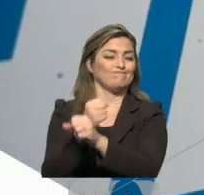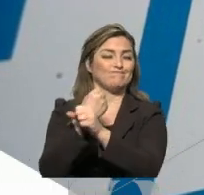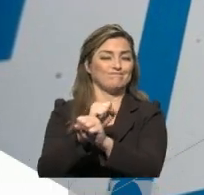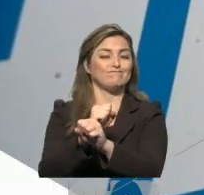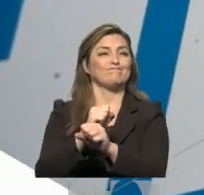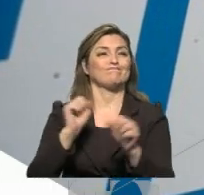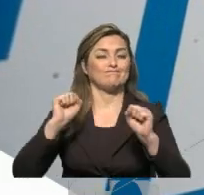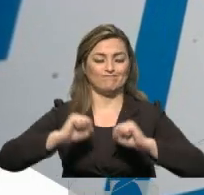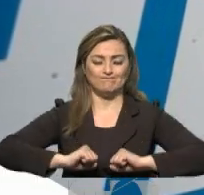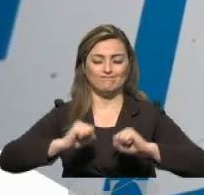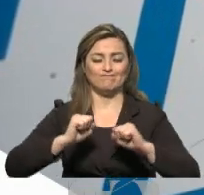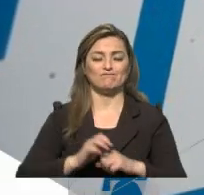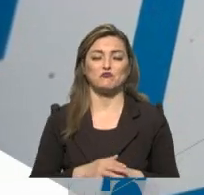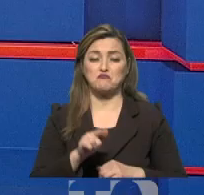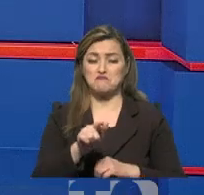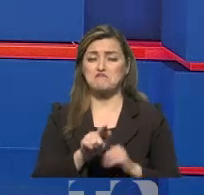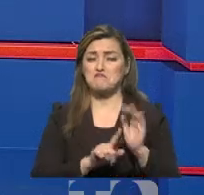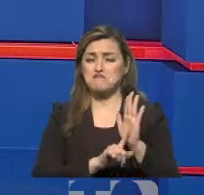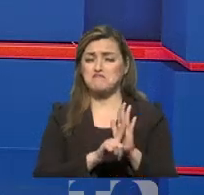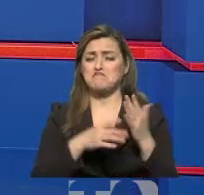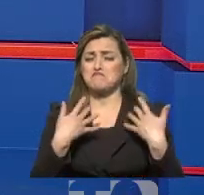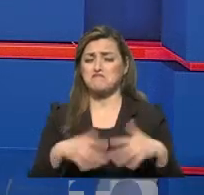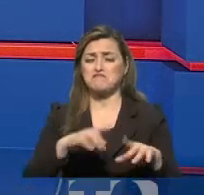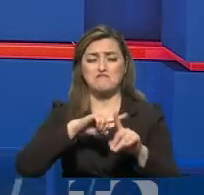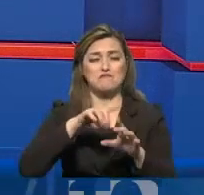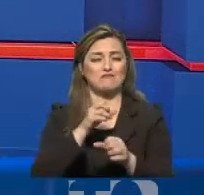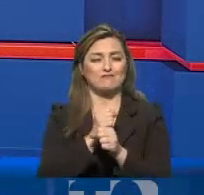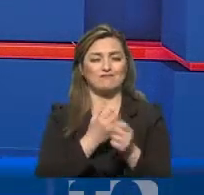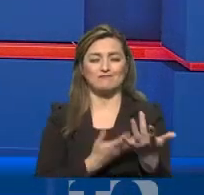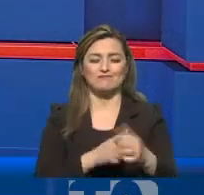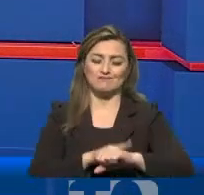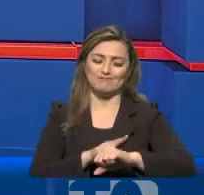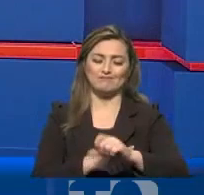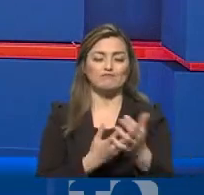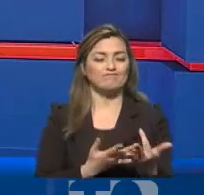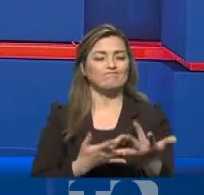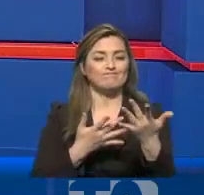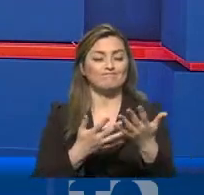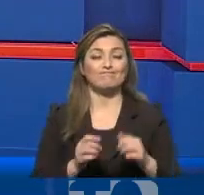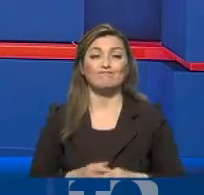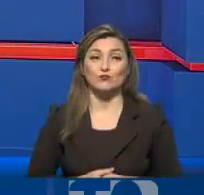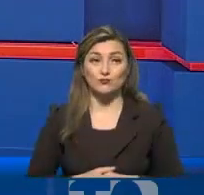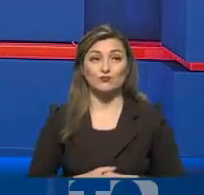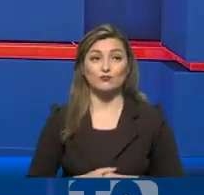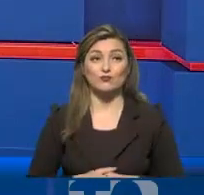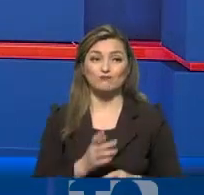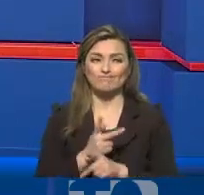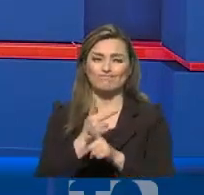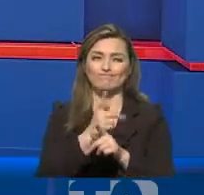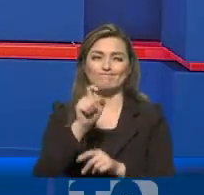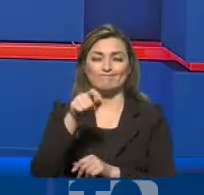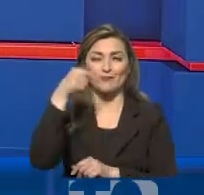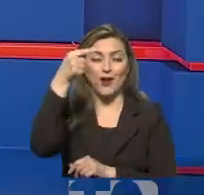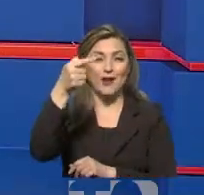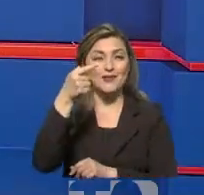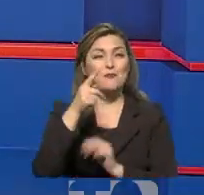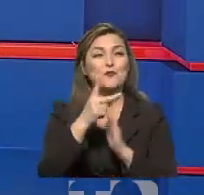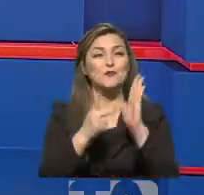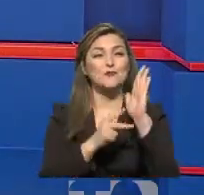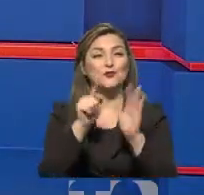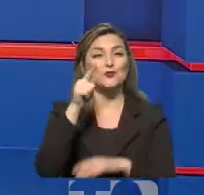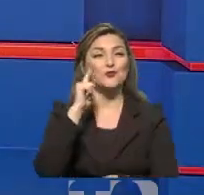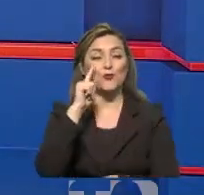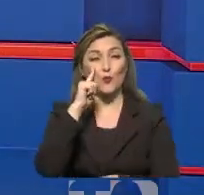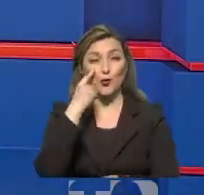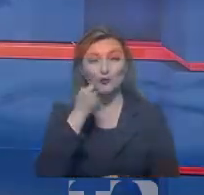progresar. Es un fármaco prometedor, todavía tenemos tiempo de espera y obviamente nos queda por ahora seguir cuidándonos. Nos vemos en el siguiente segmento